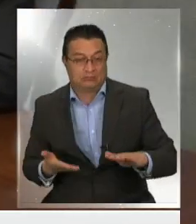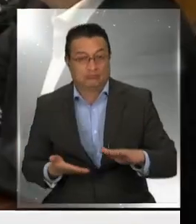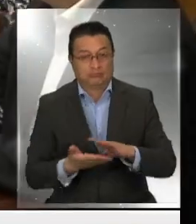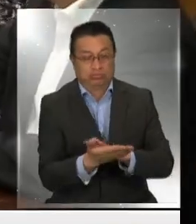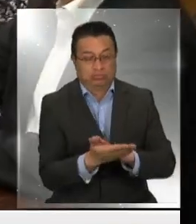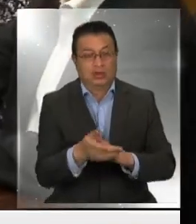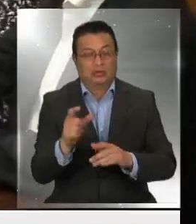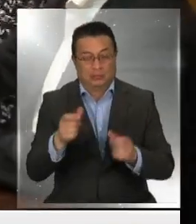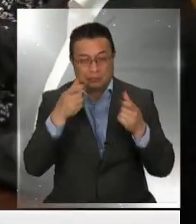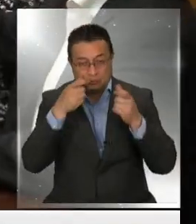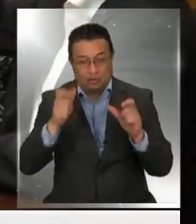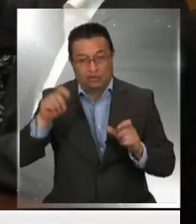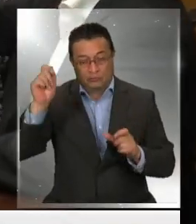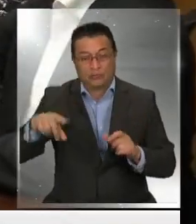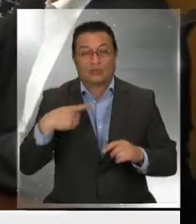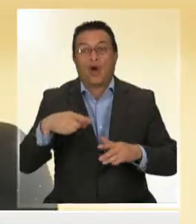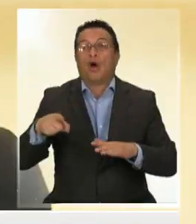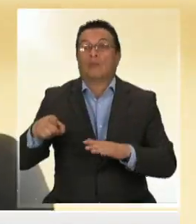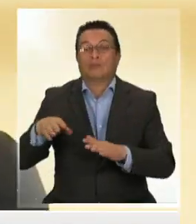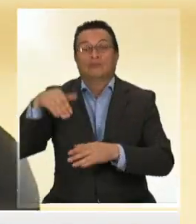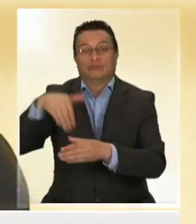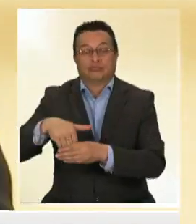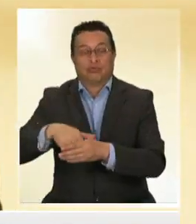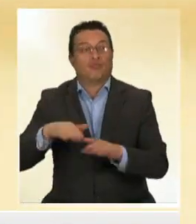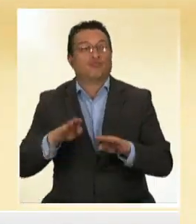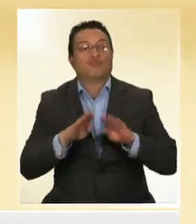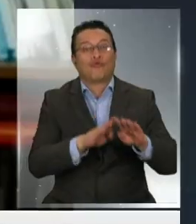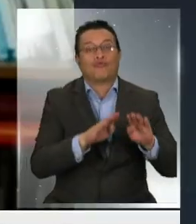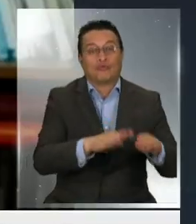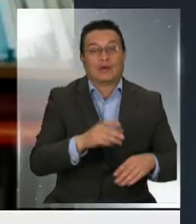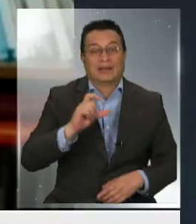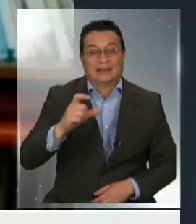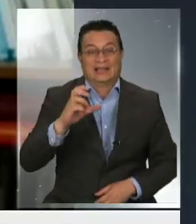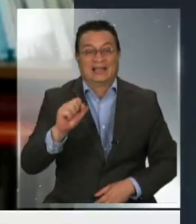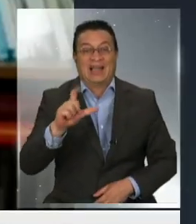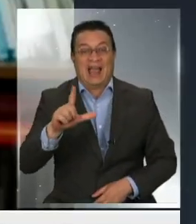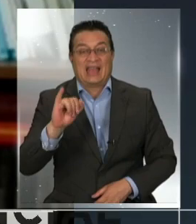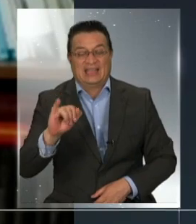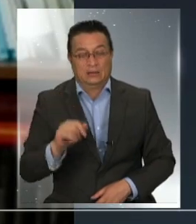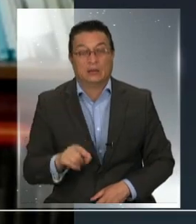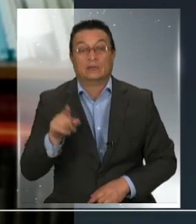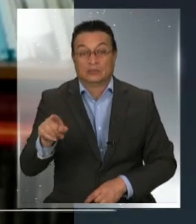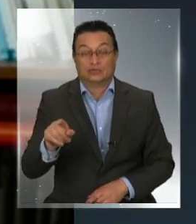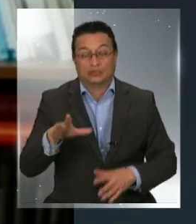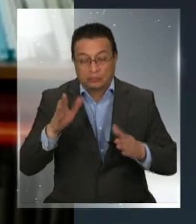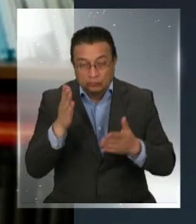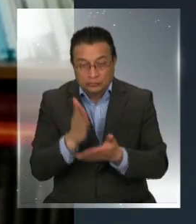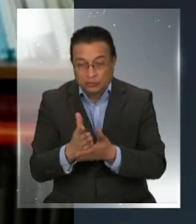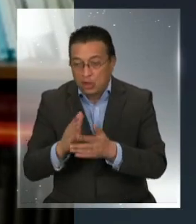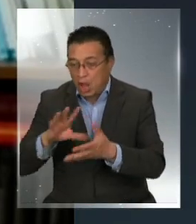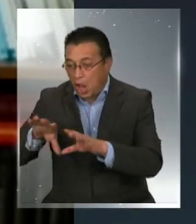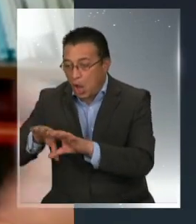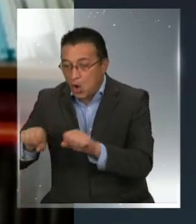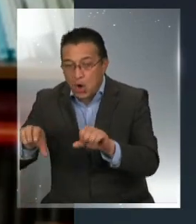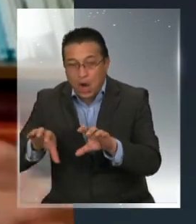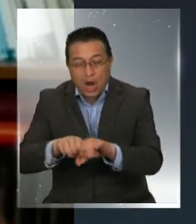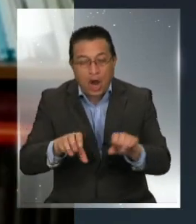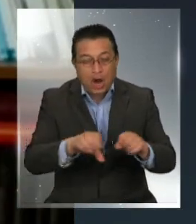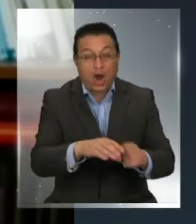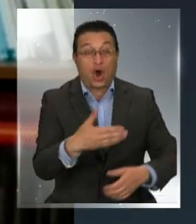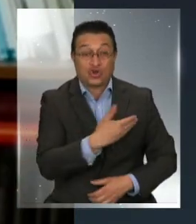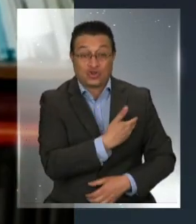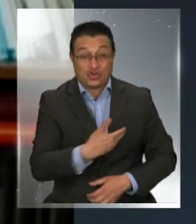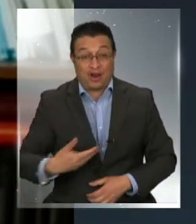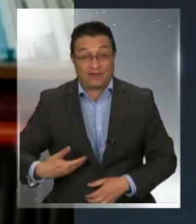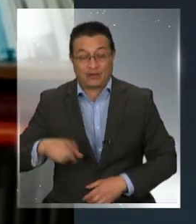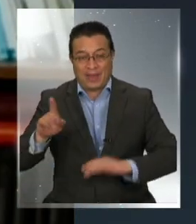Contraloría por presunto intervencionismo electoral por parte de Gali. Eso es claramente una acción coordinada entre el gobierno